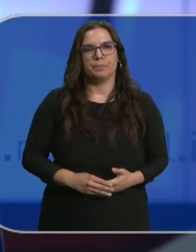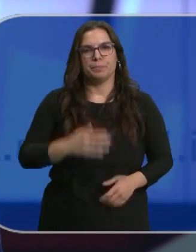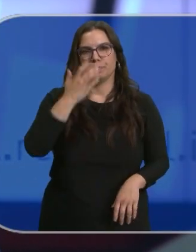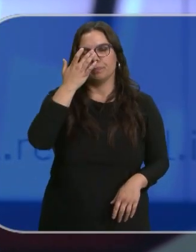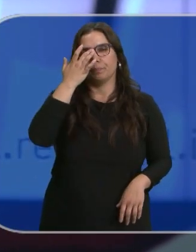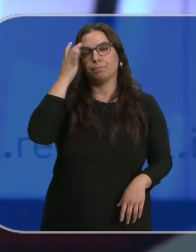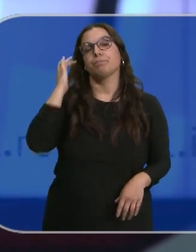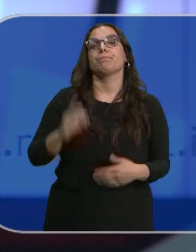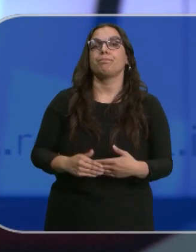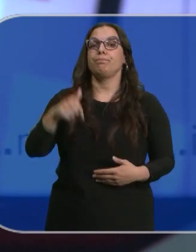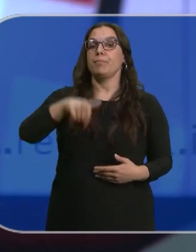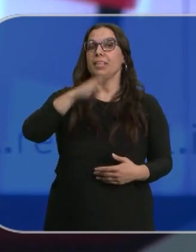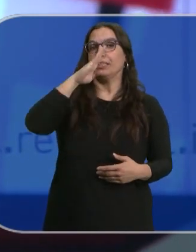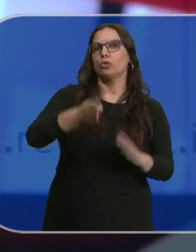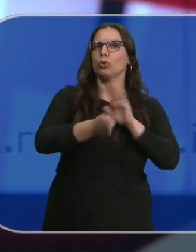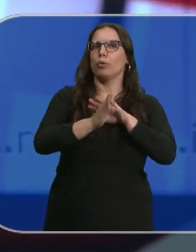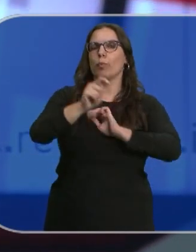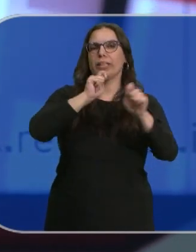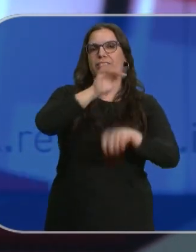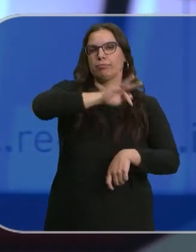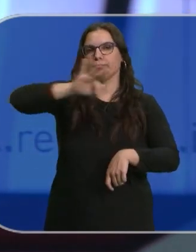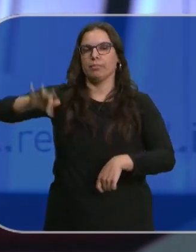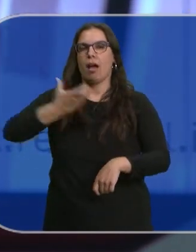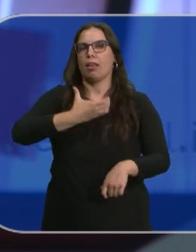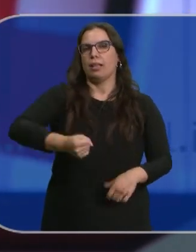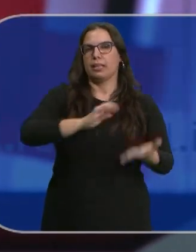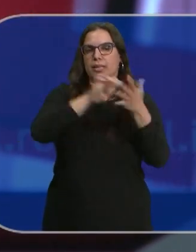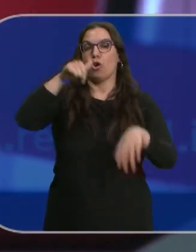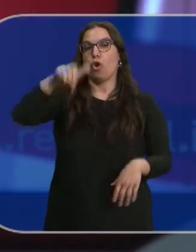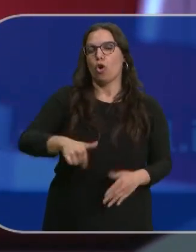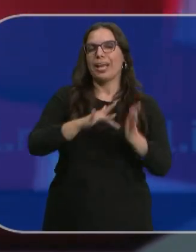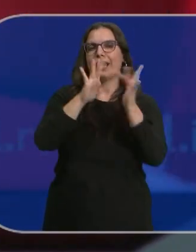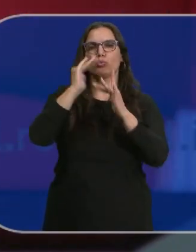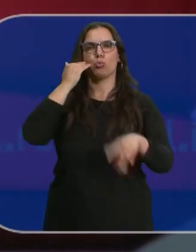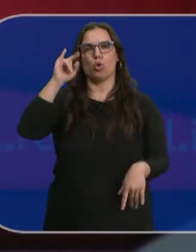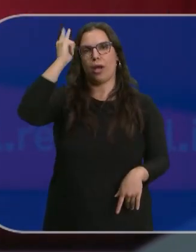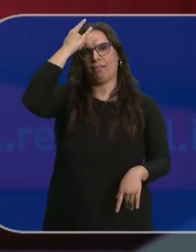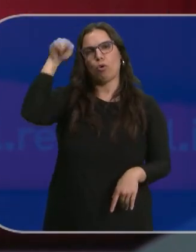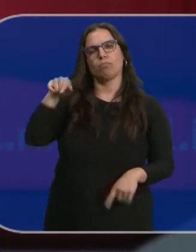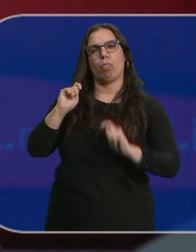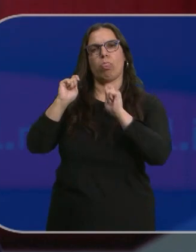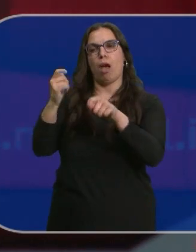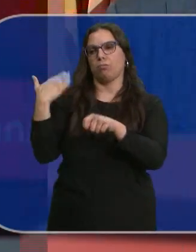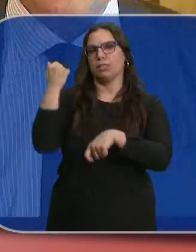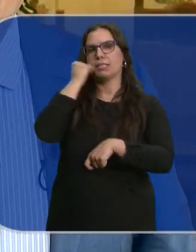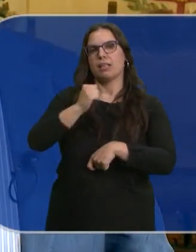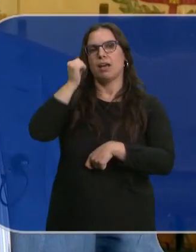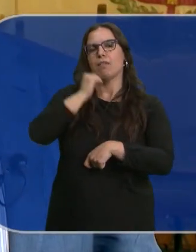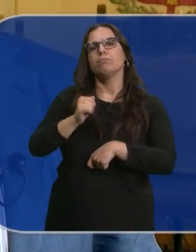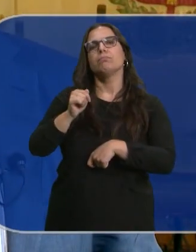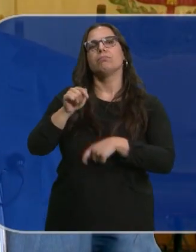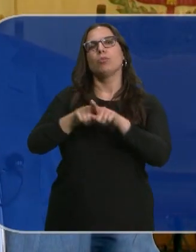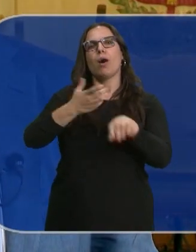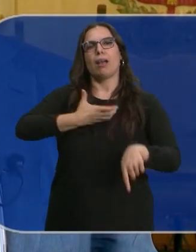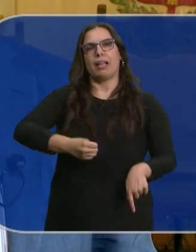Mientras continuamos recibiendo en directo a los alcaldes de Castilla y León. Hoy tenemos con nosotros a Jesús Julio Carnero, el regidor desde el pasado sábado del